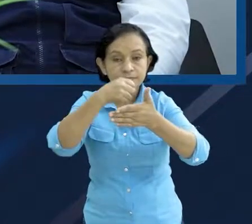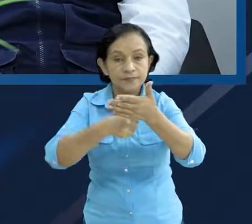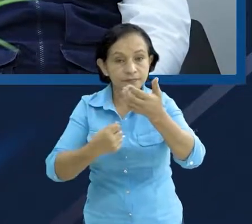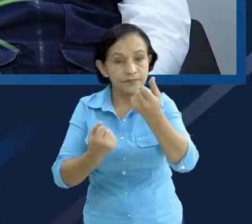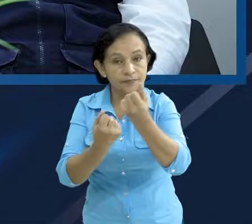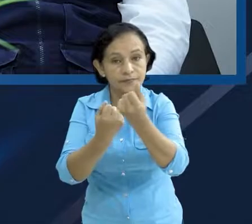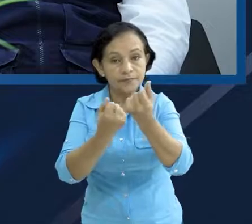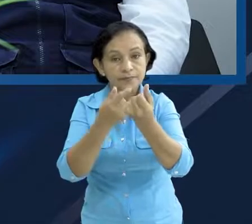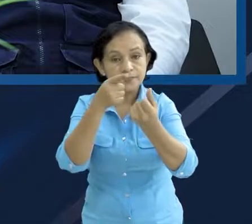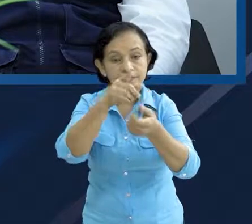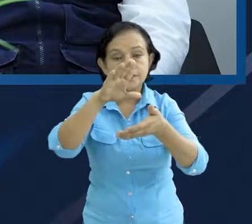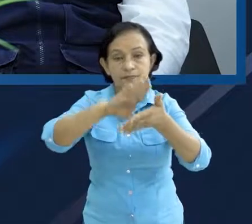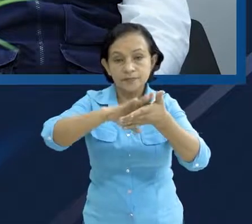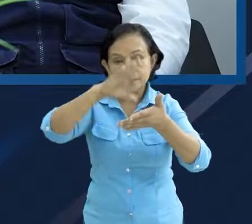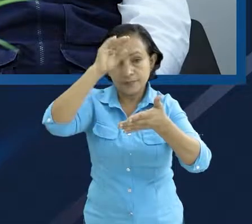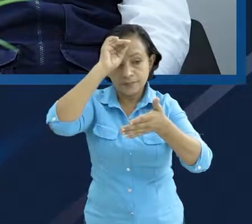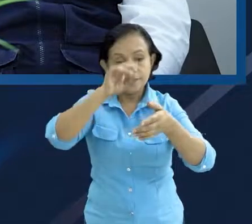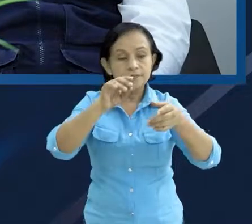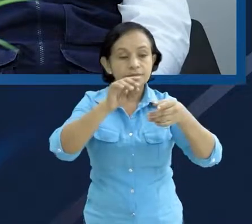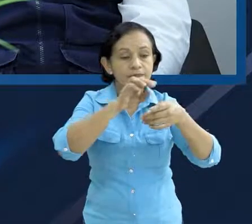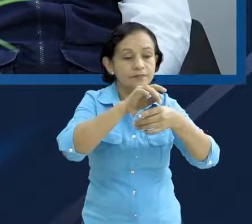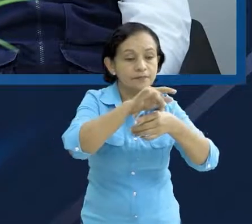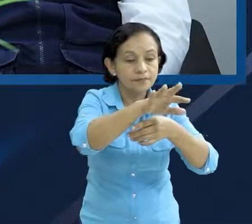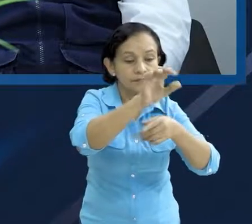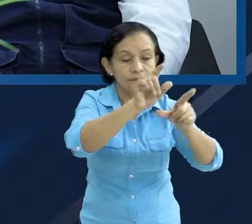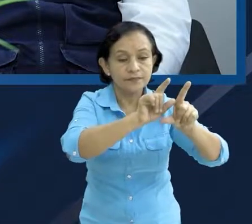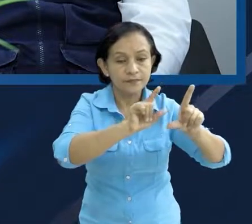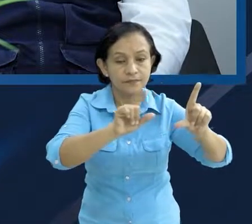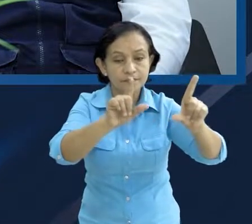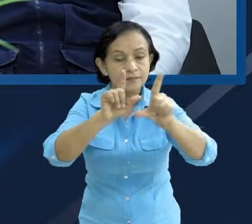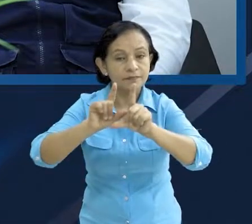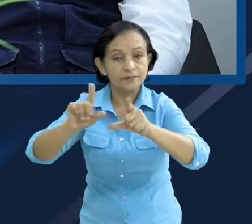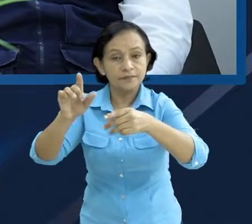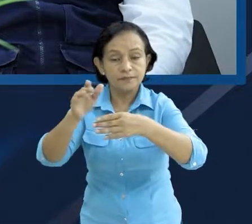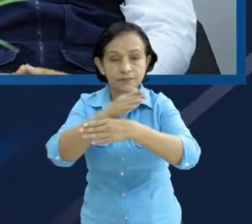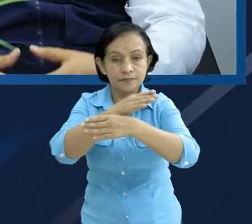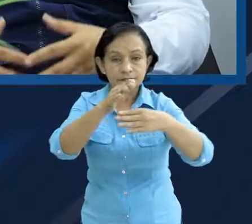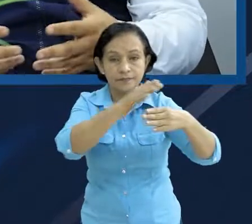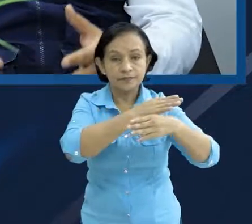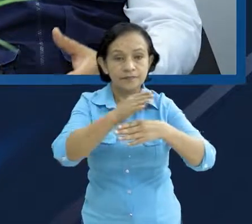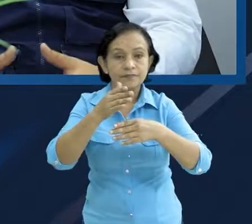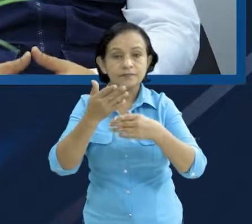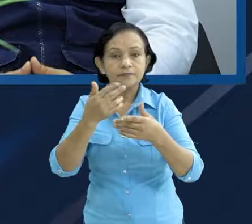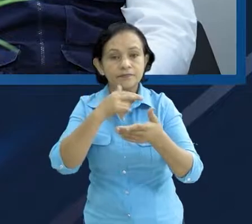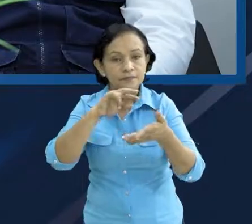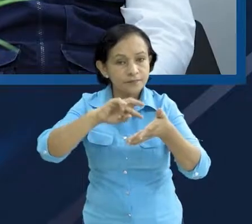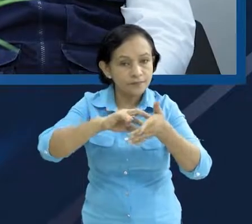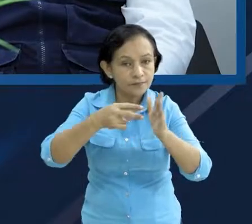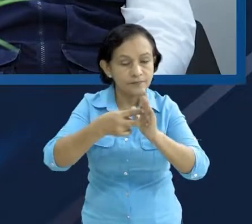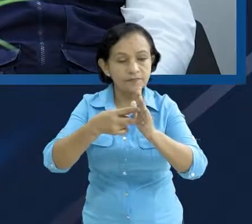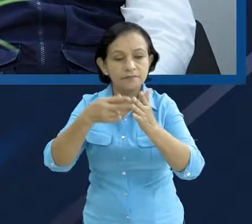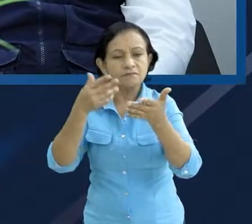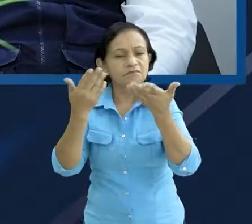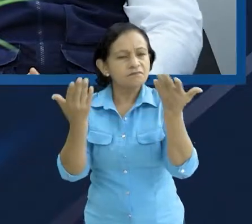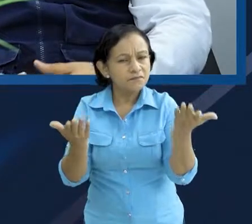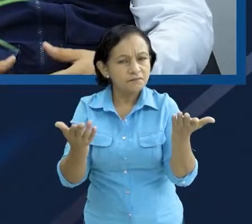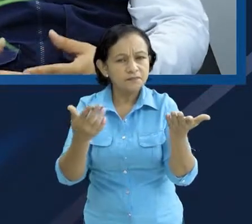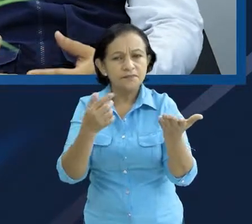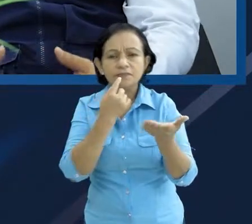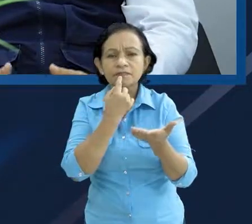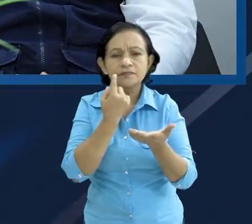las capacidades de los puestos de mando, desde las conceptualizaciones de un puesto de mando,